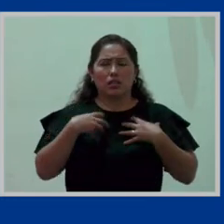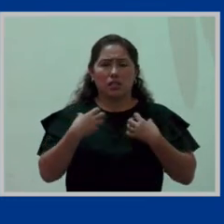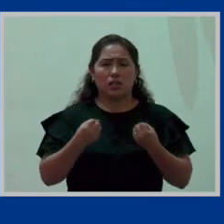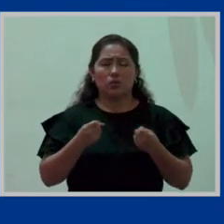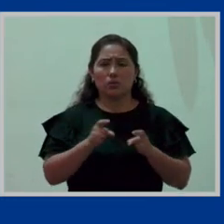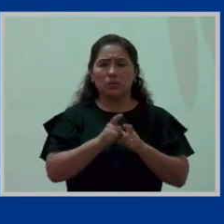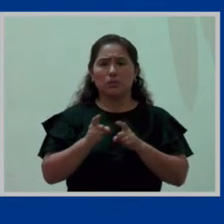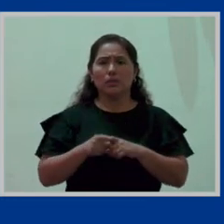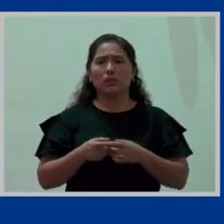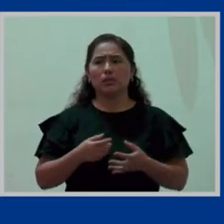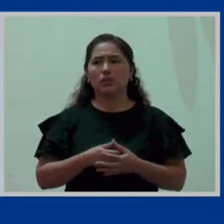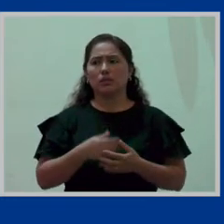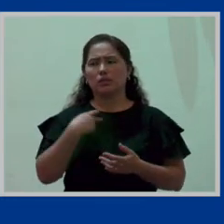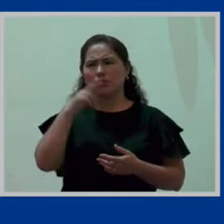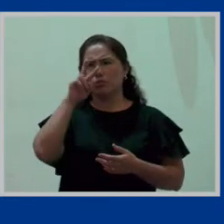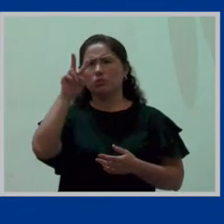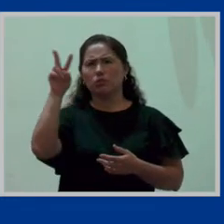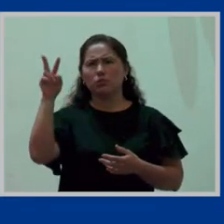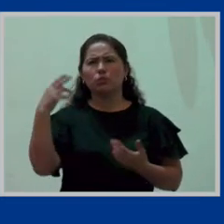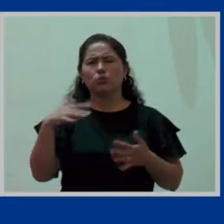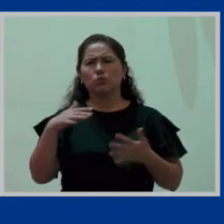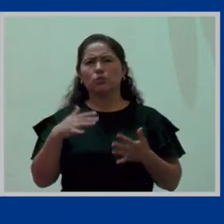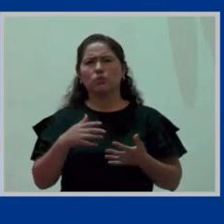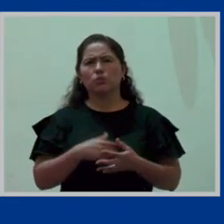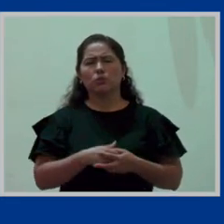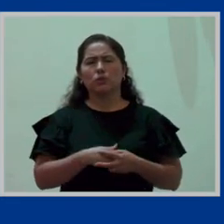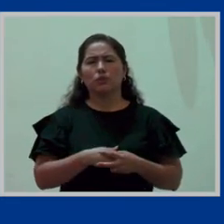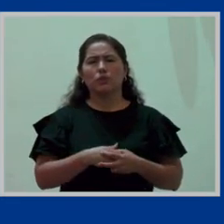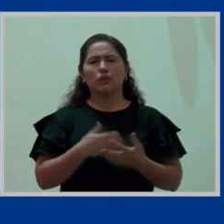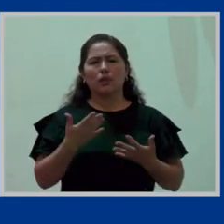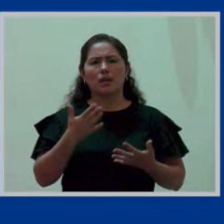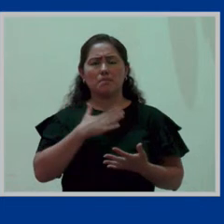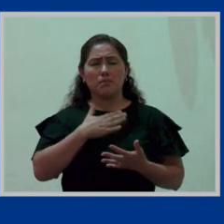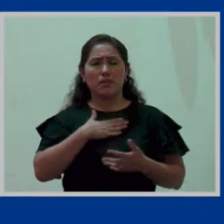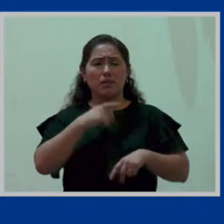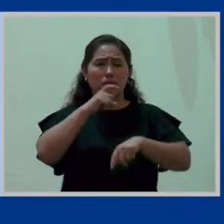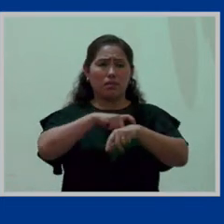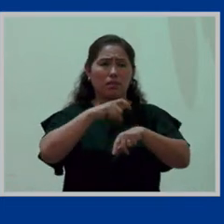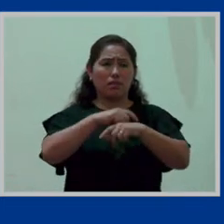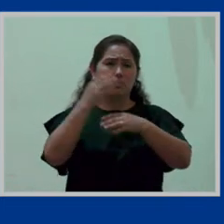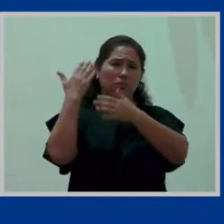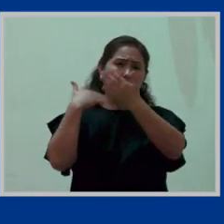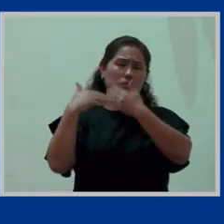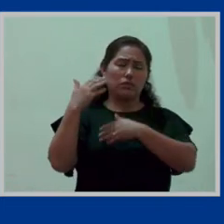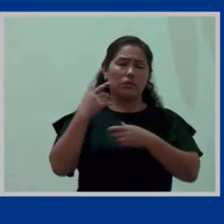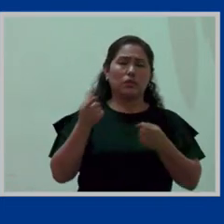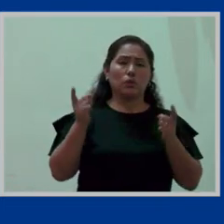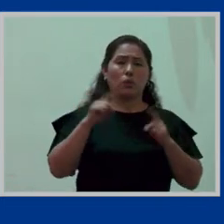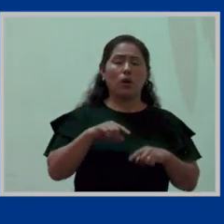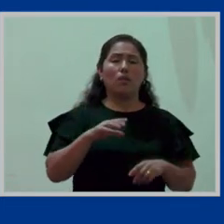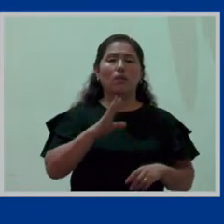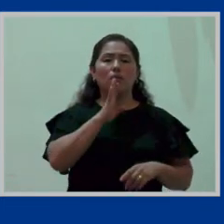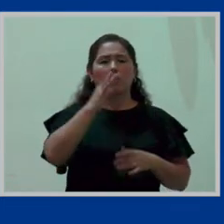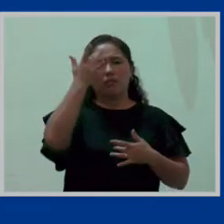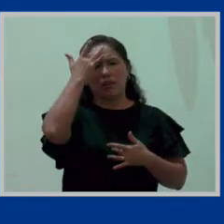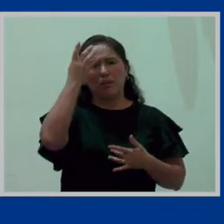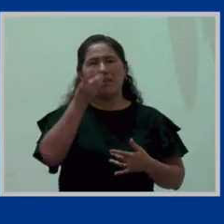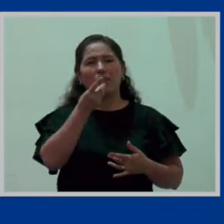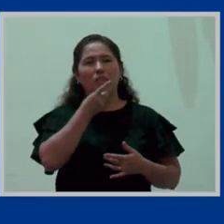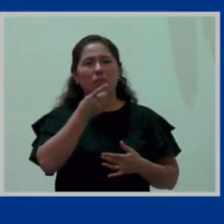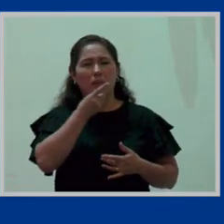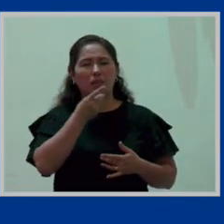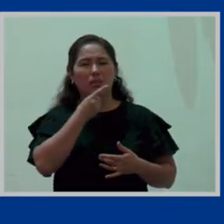Muy brevemente lo que me llamó la atención. En mi época, cuando se hablaba de diabetes, era de personas